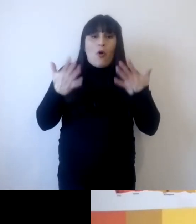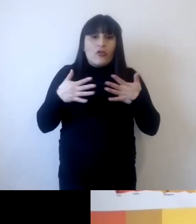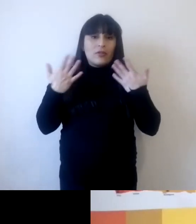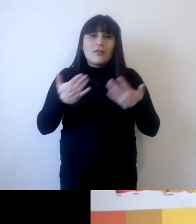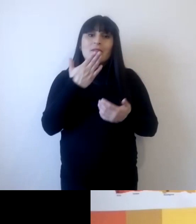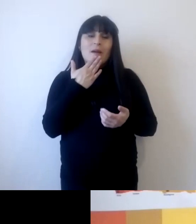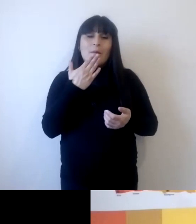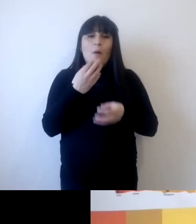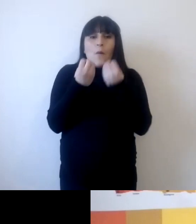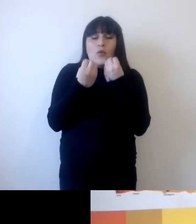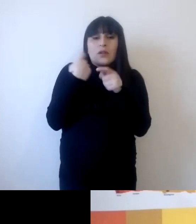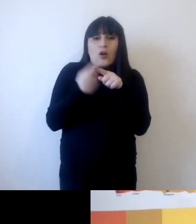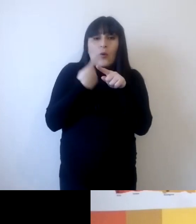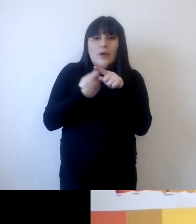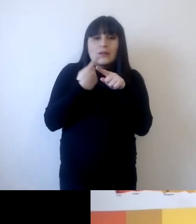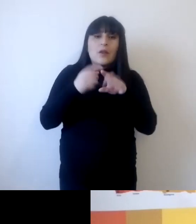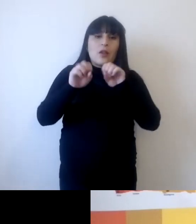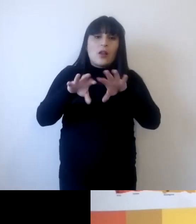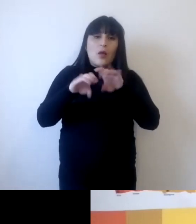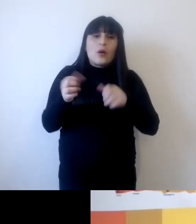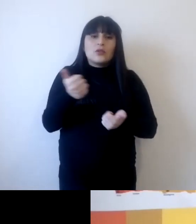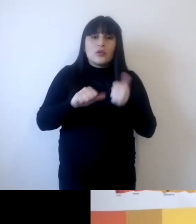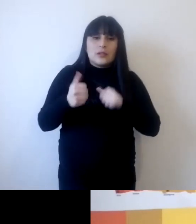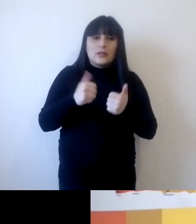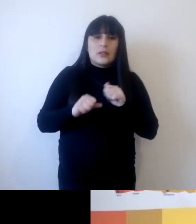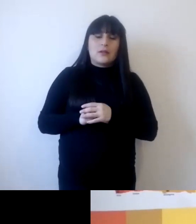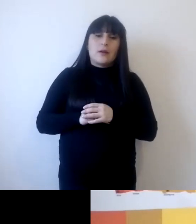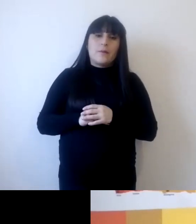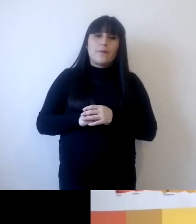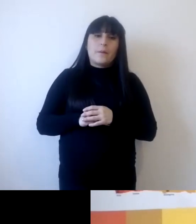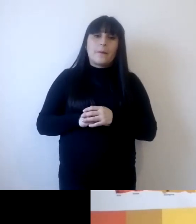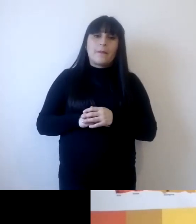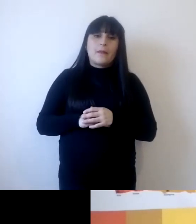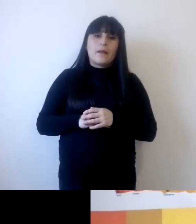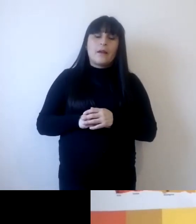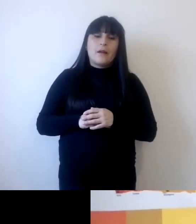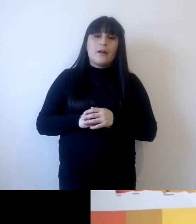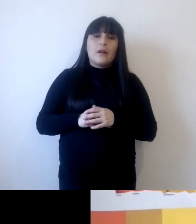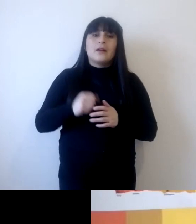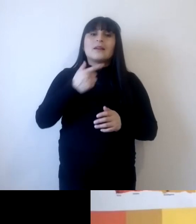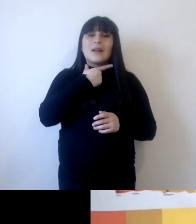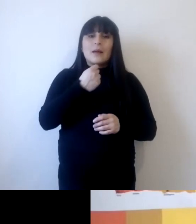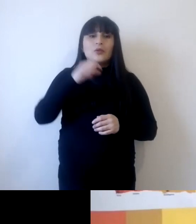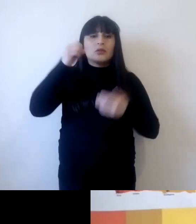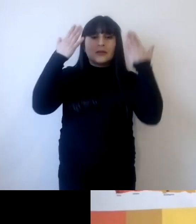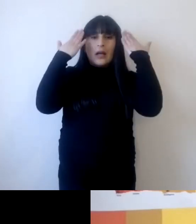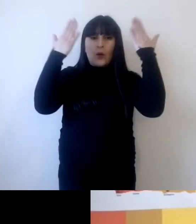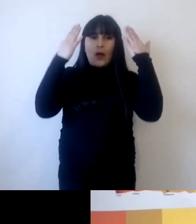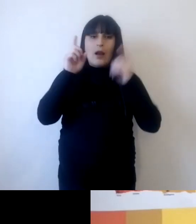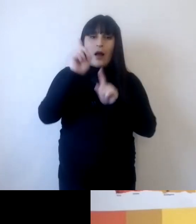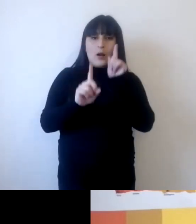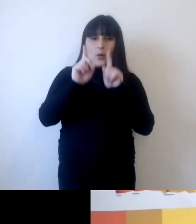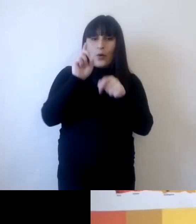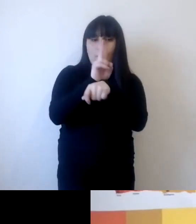en el ámbito de la educación en ciencia como siempre quisiéramos saludar a algunos profesores que nos escriben que